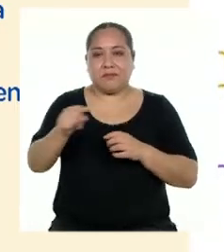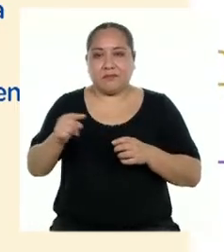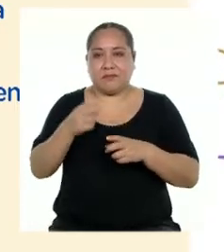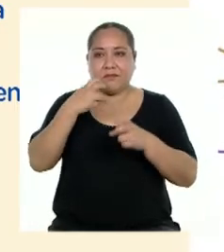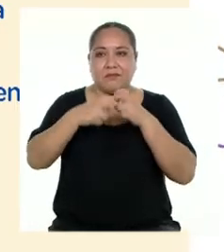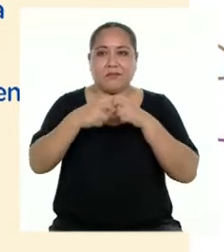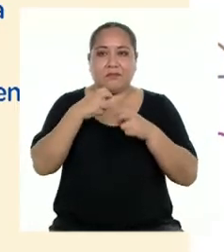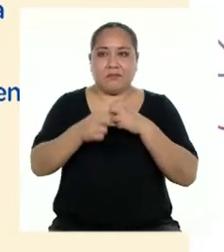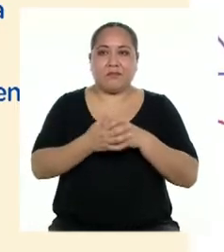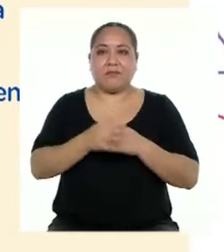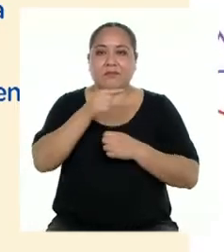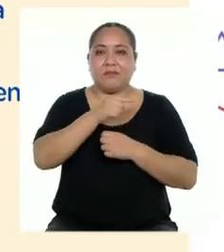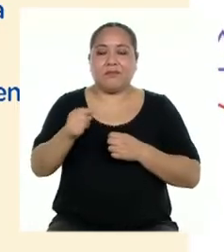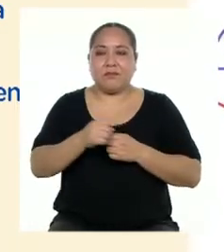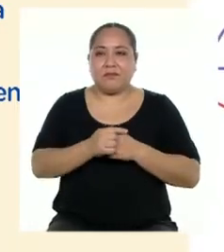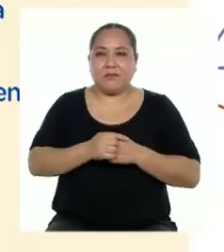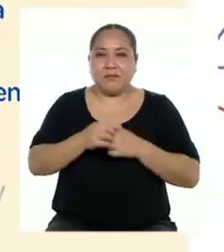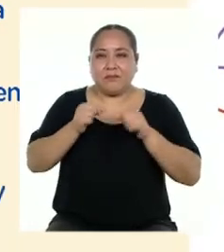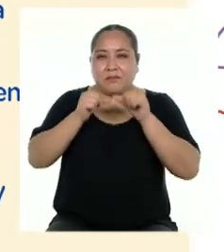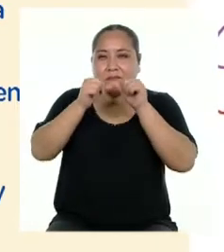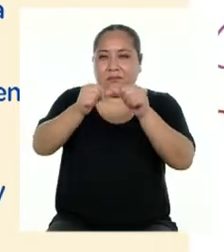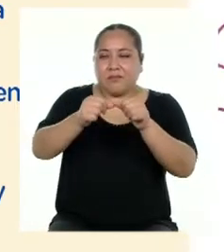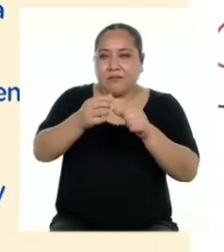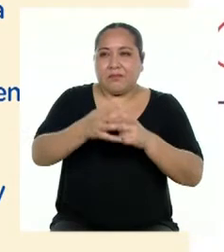situación sea más llevadera.